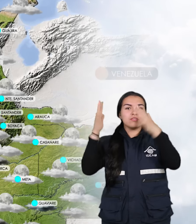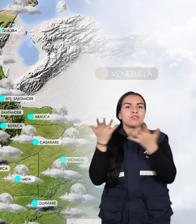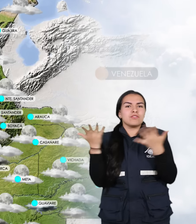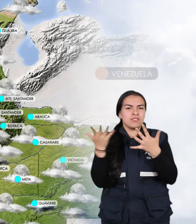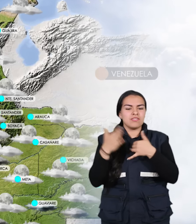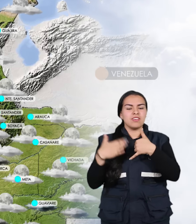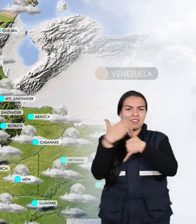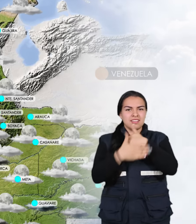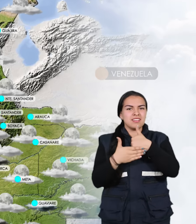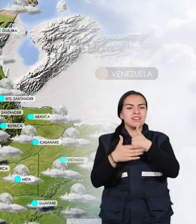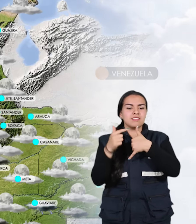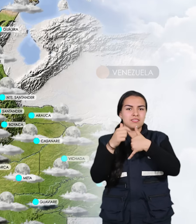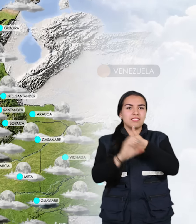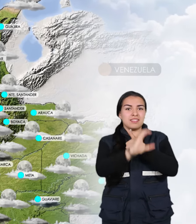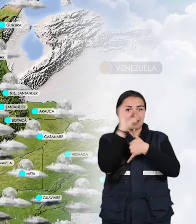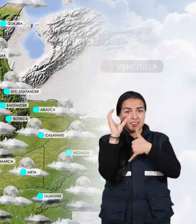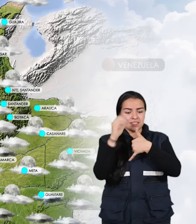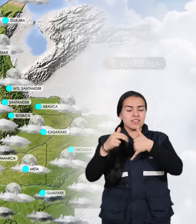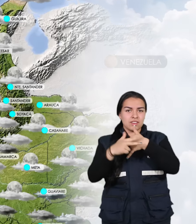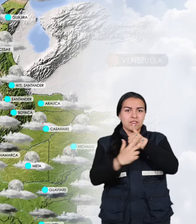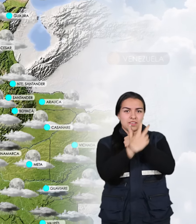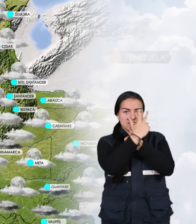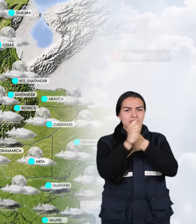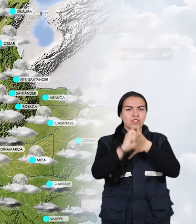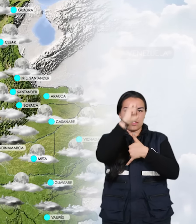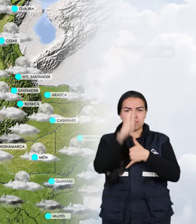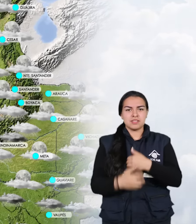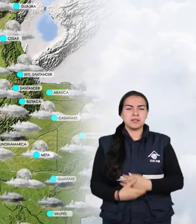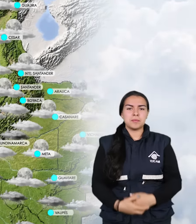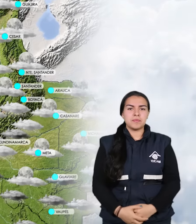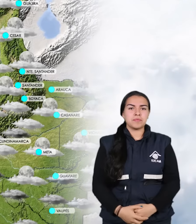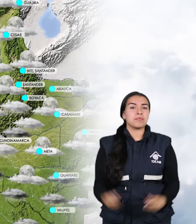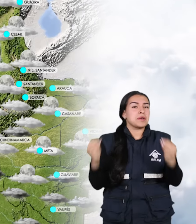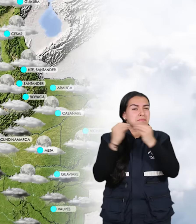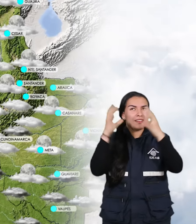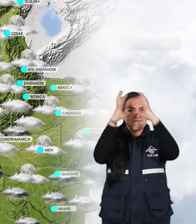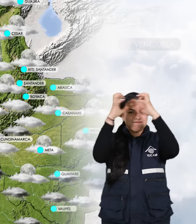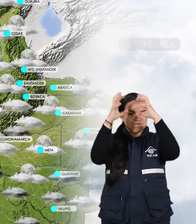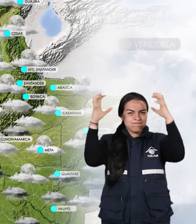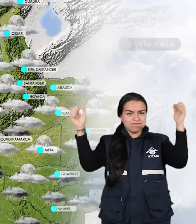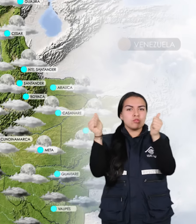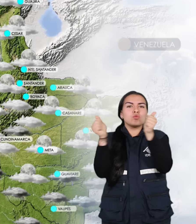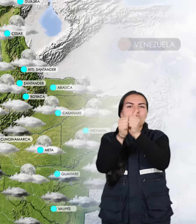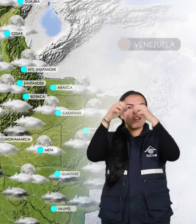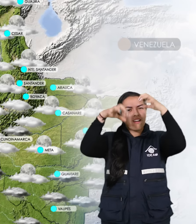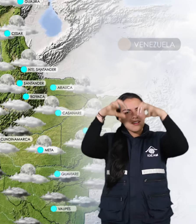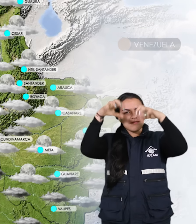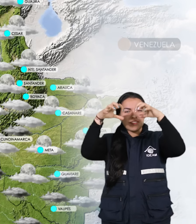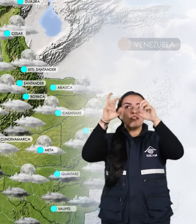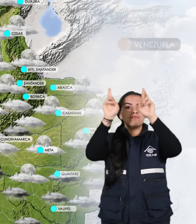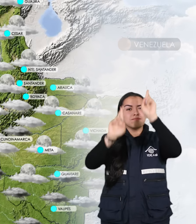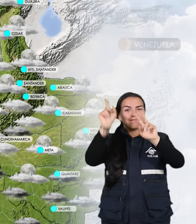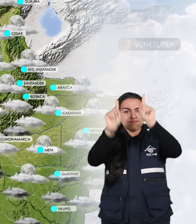áreas de las regiones Caribe, Orinoquia y en el norte de la Andina. La mayor cantidad de nubosidad acompañada de algunas lluvias y